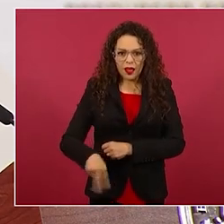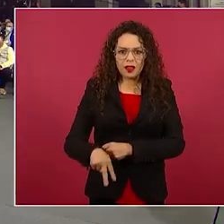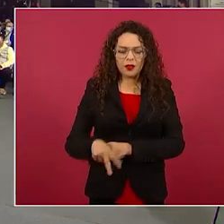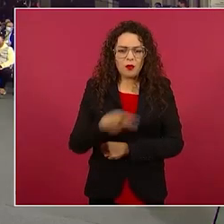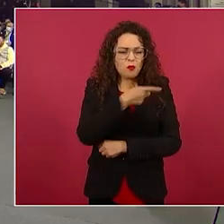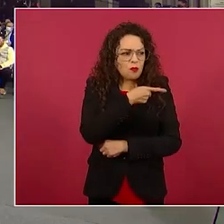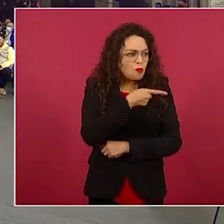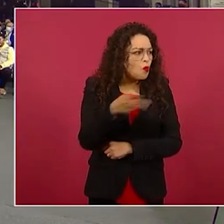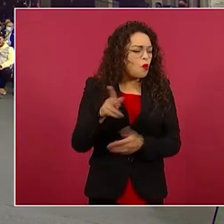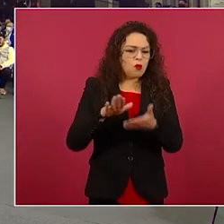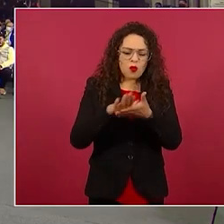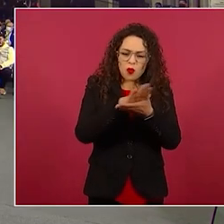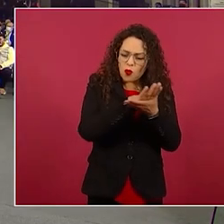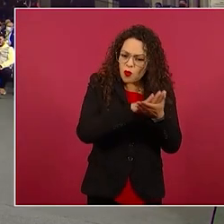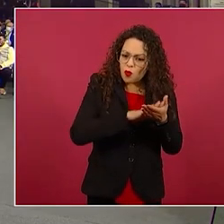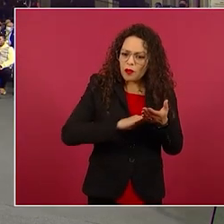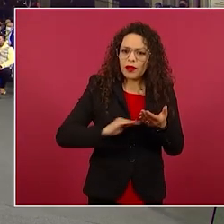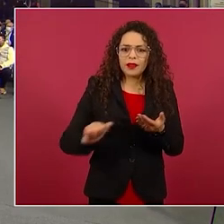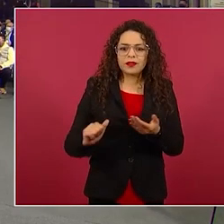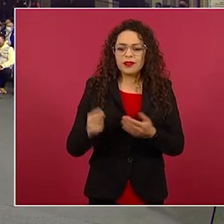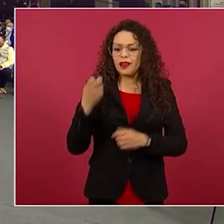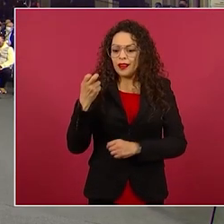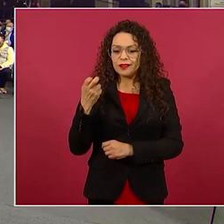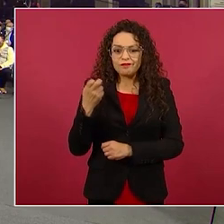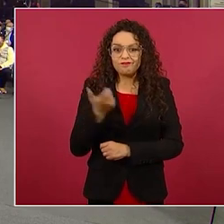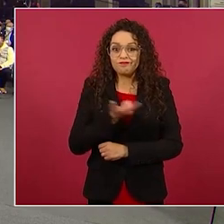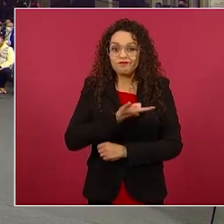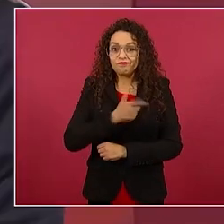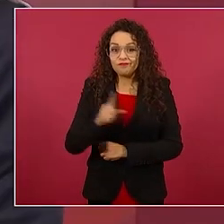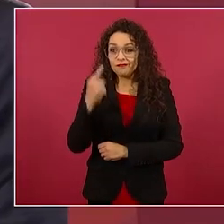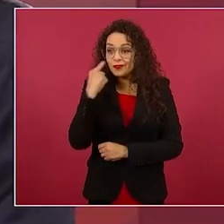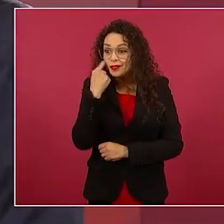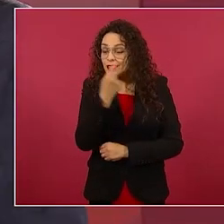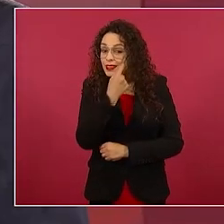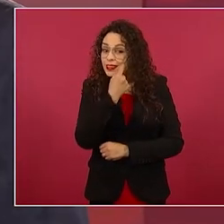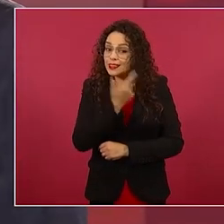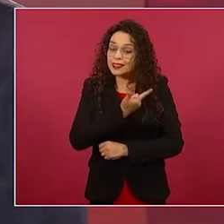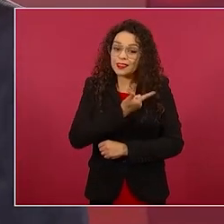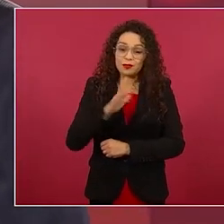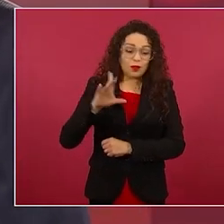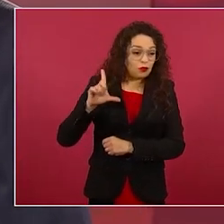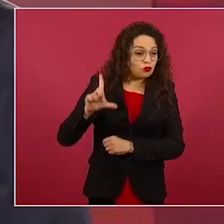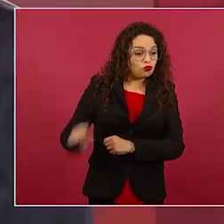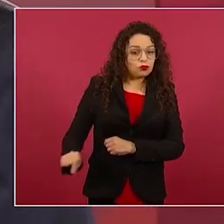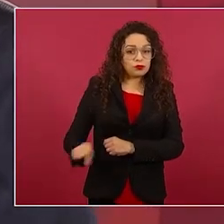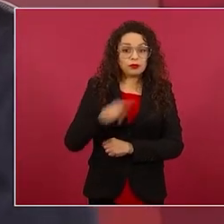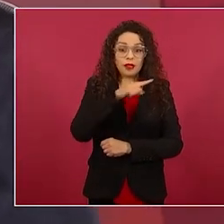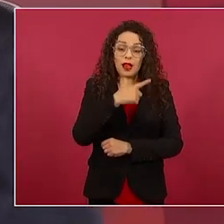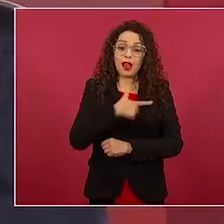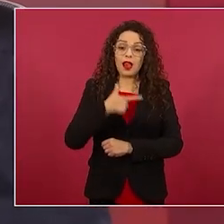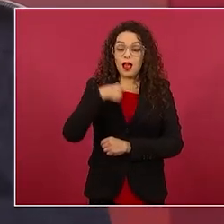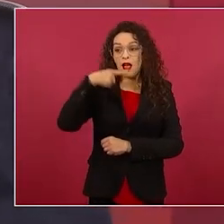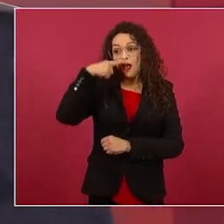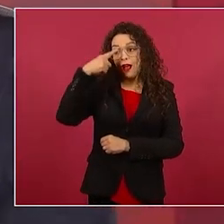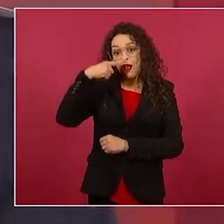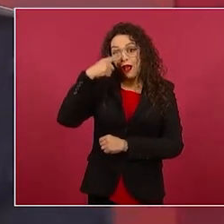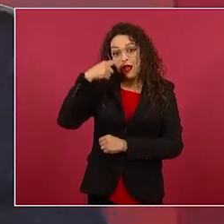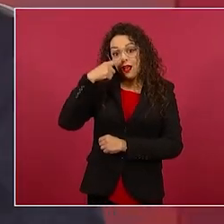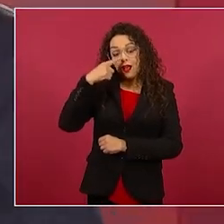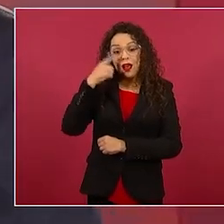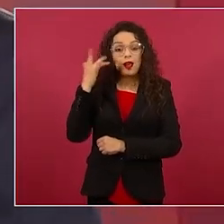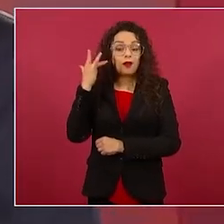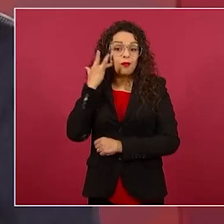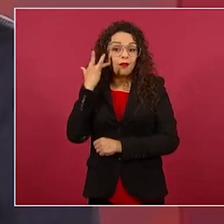No les gusta el pueblo raso, son muy elitistas, son conservadores.